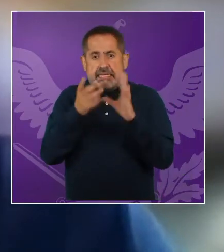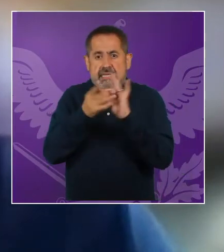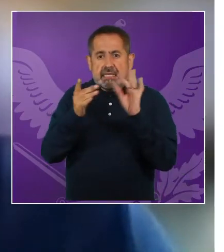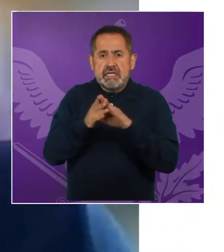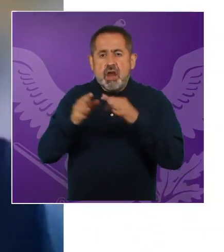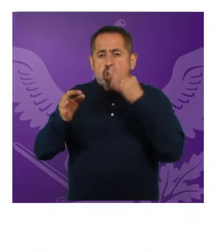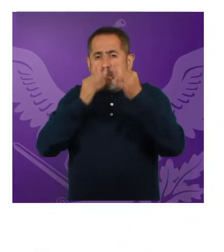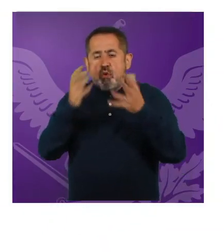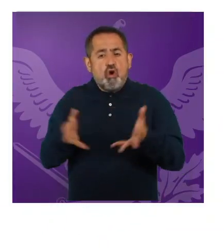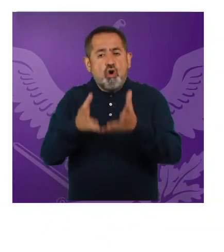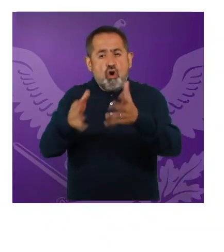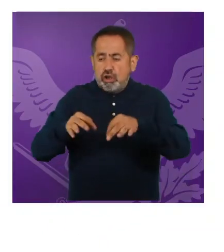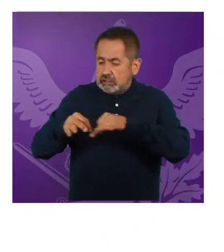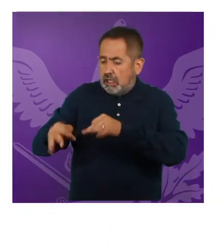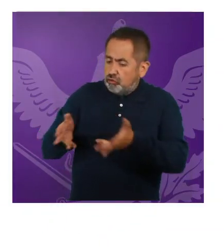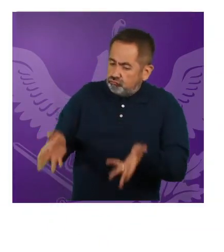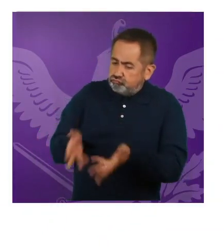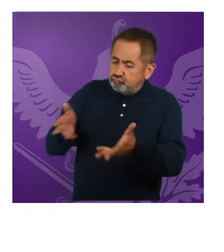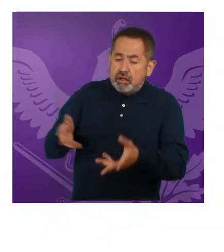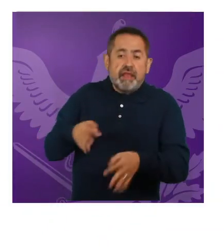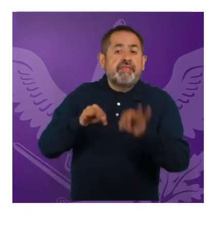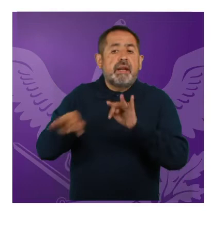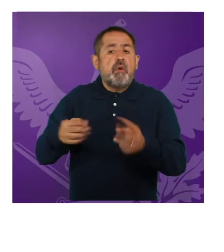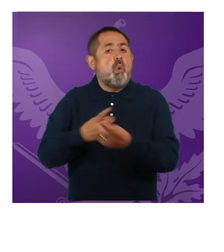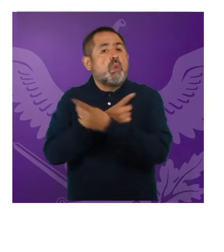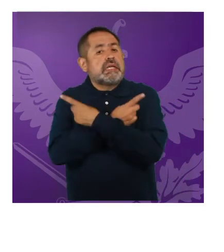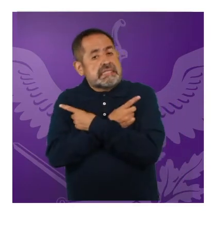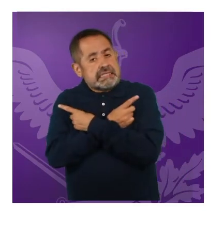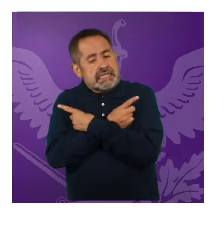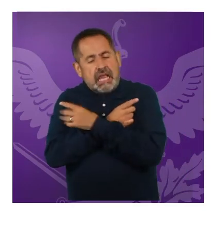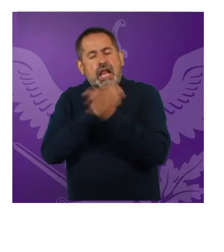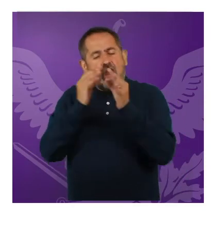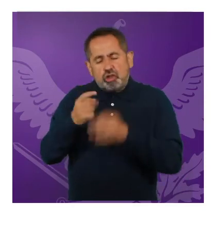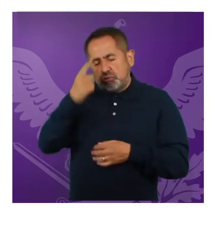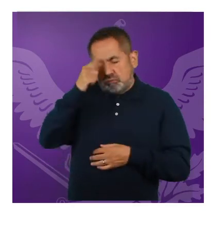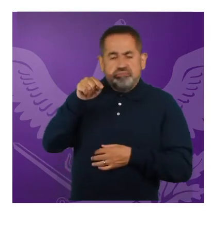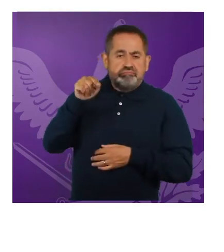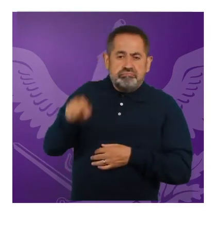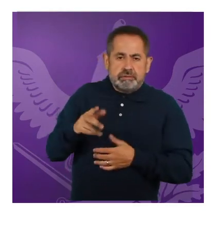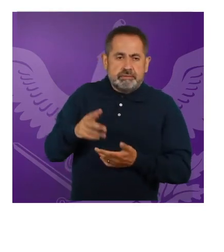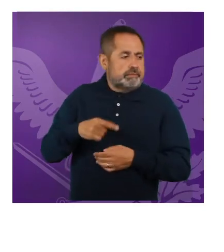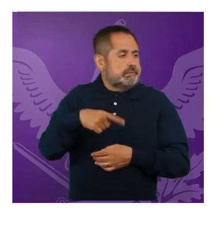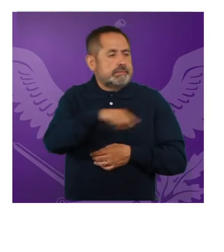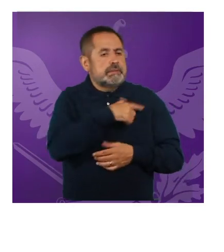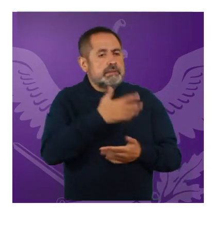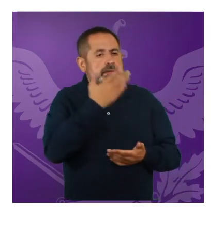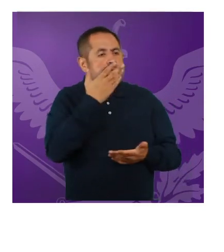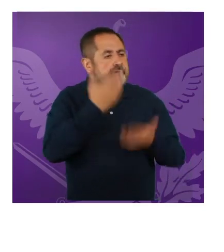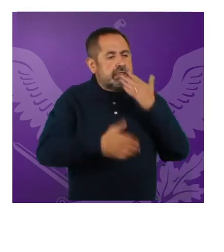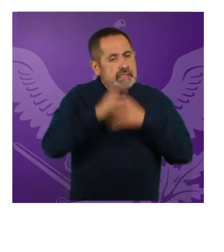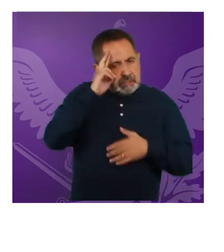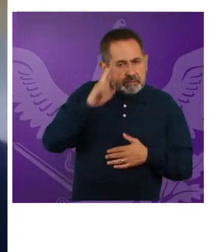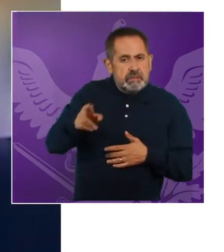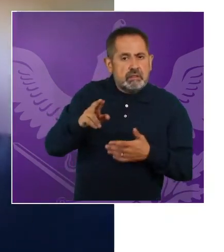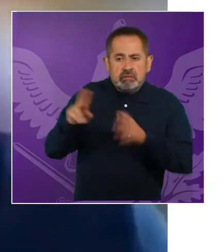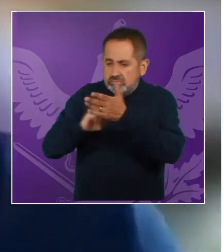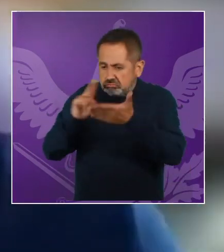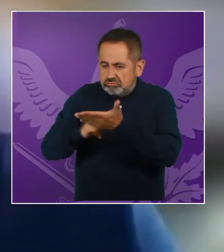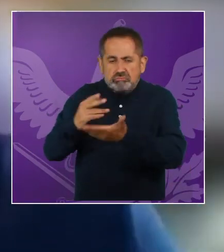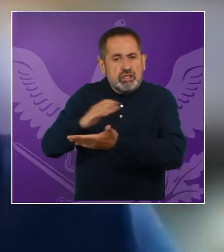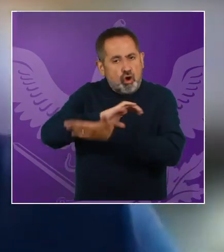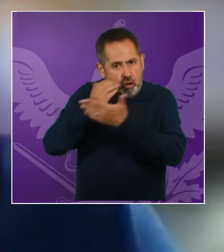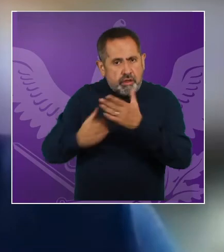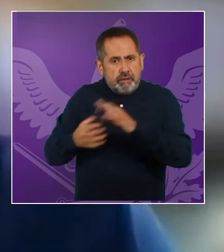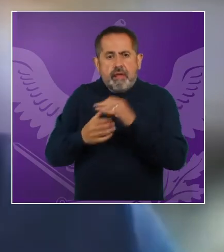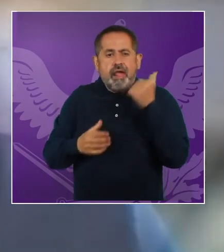que indica la promoción de un trabajo decente para este sector, pues no se ha respetado la firma de un contrato